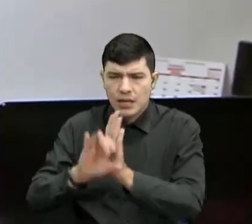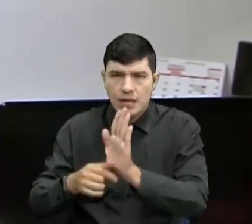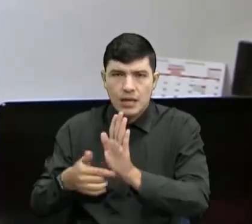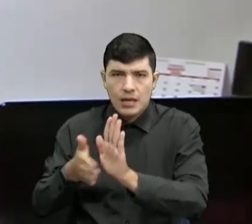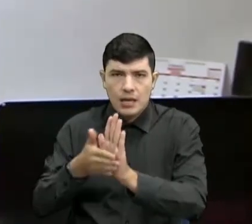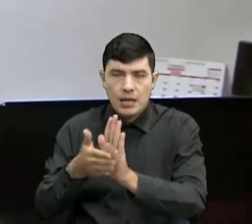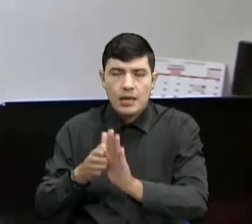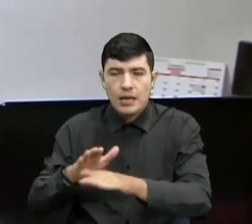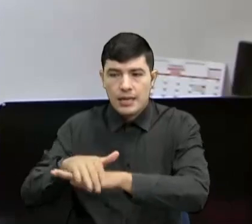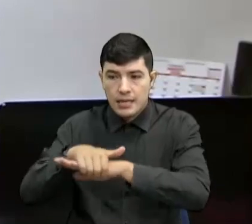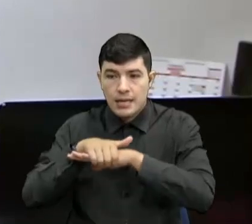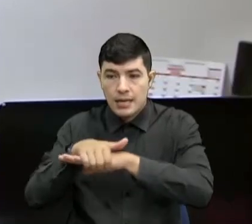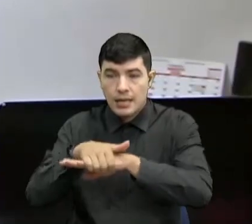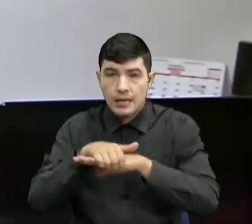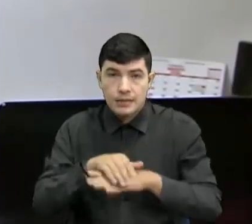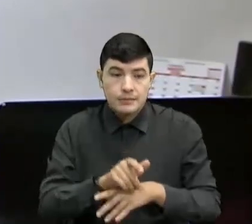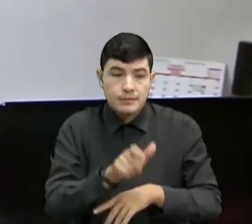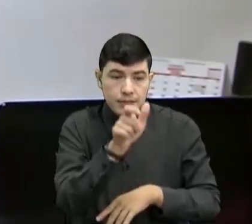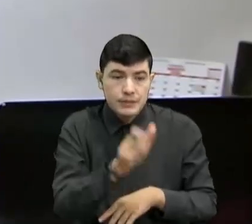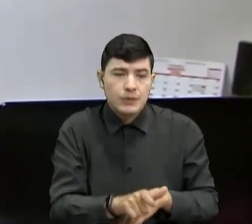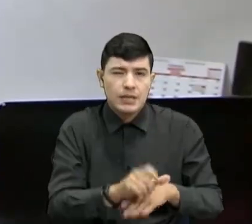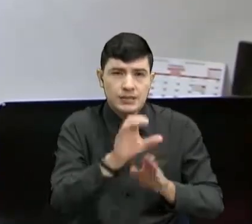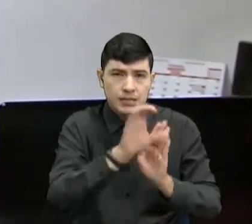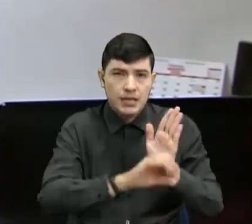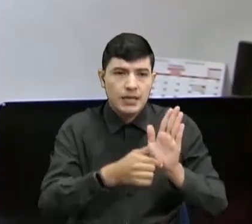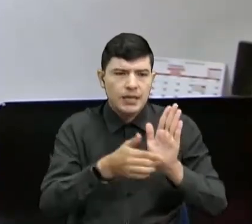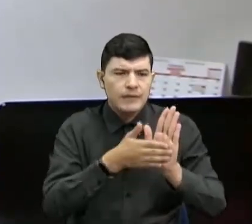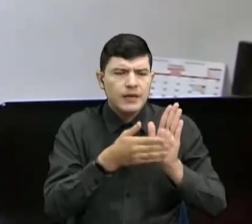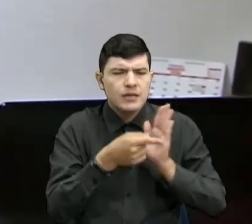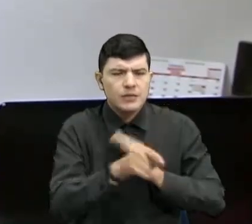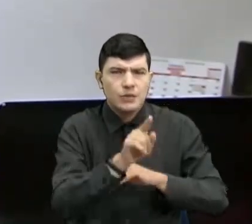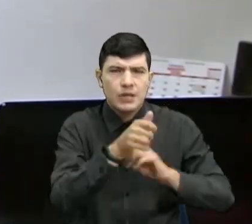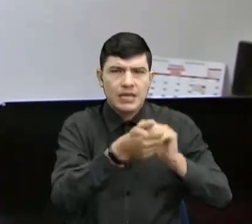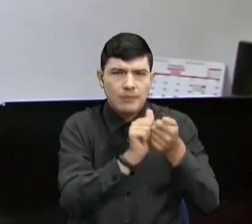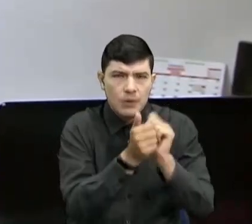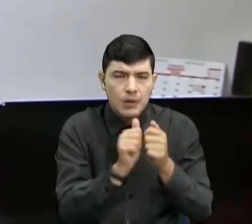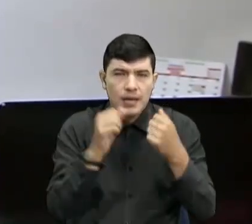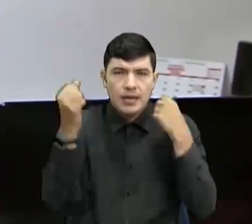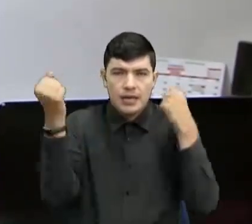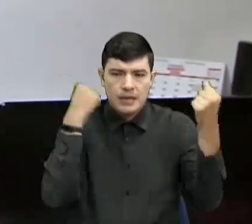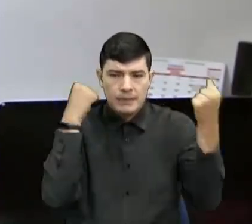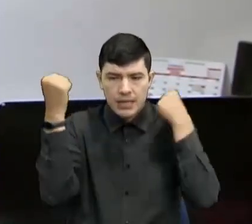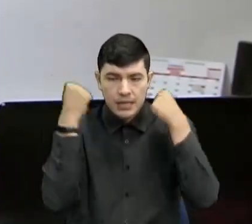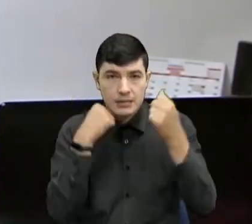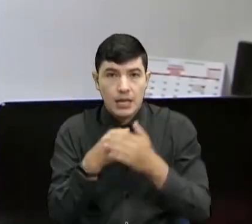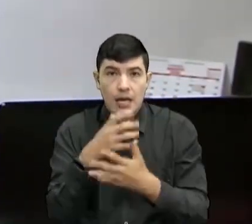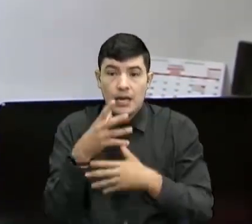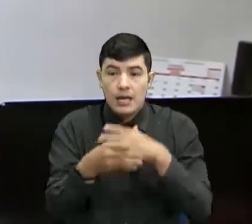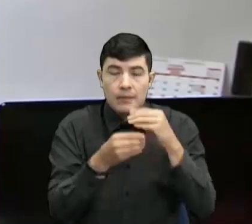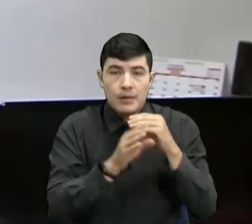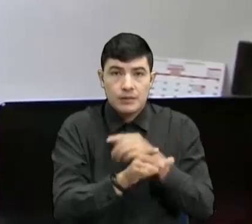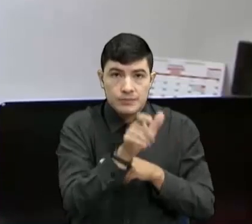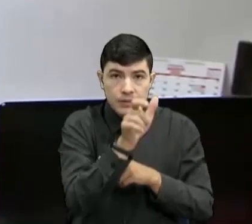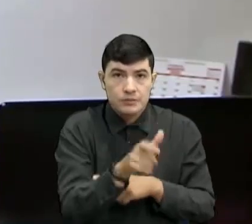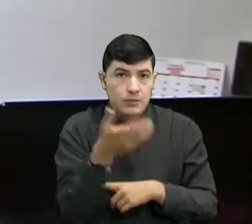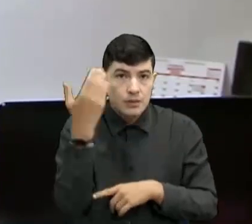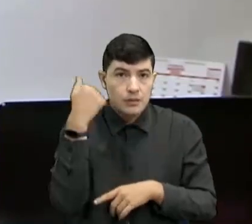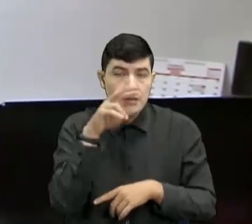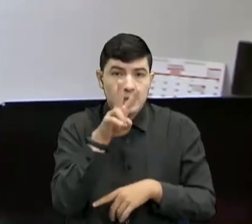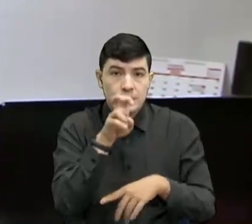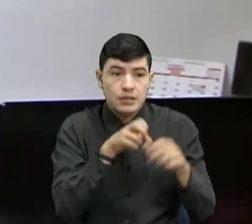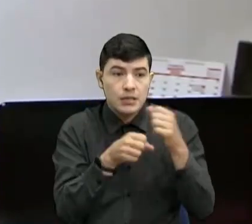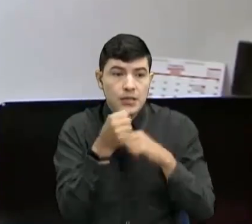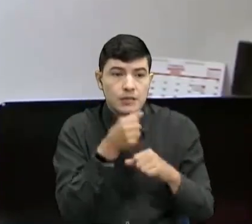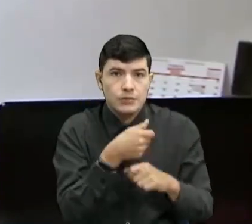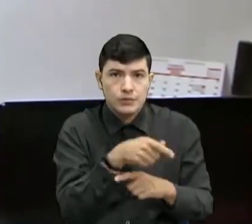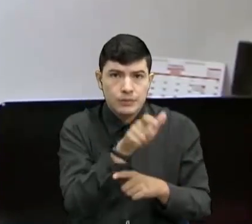tenemos una persona certificada en lo que es el deporte, la gimnasia, tenemos una licenciada de hace siete años que es